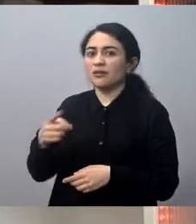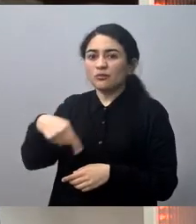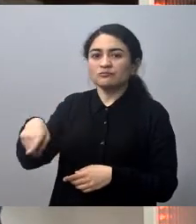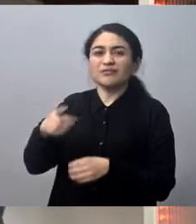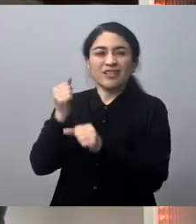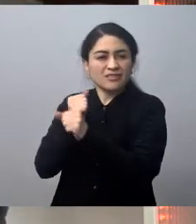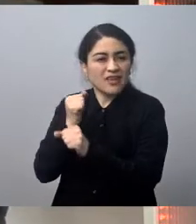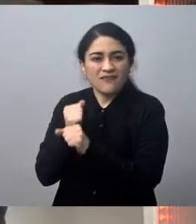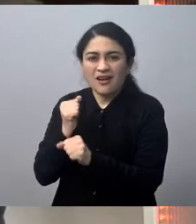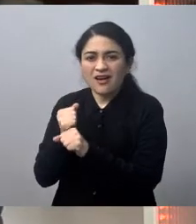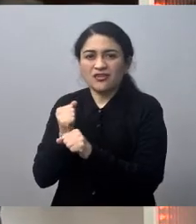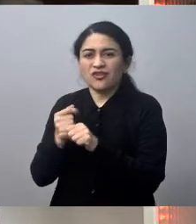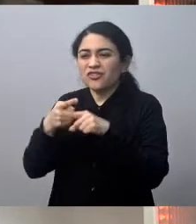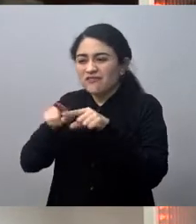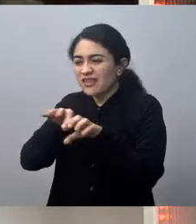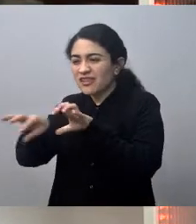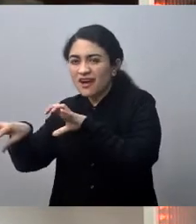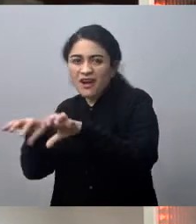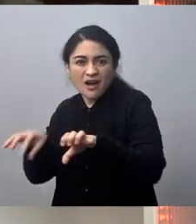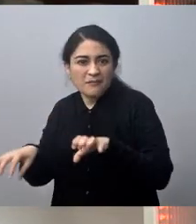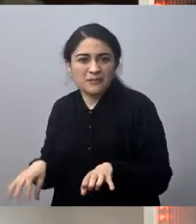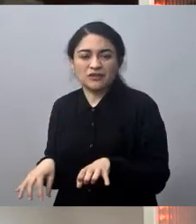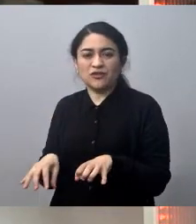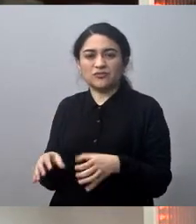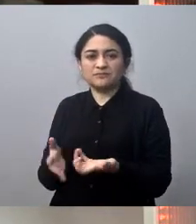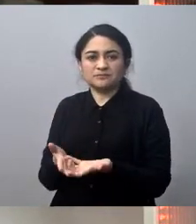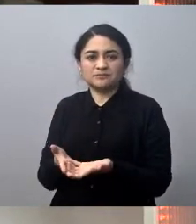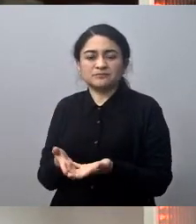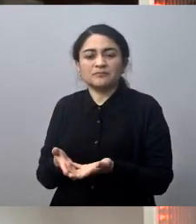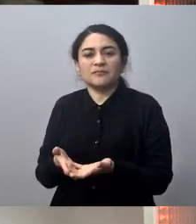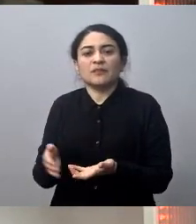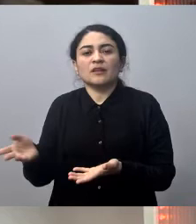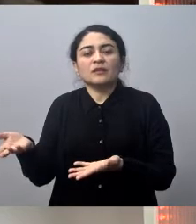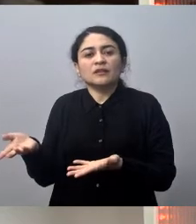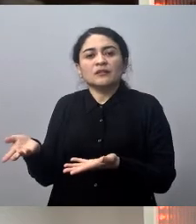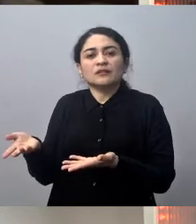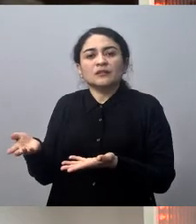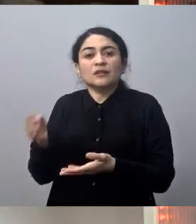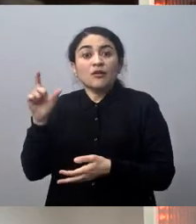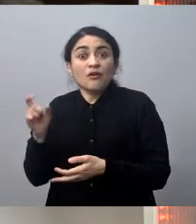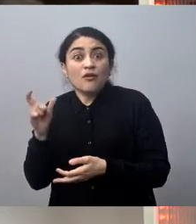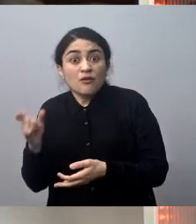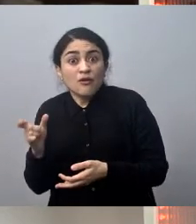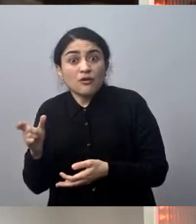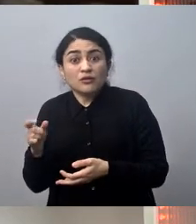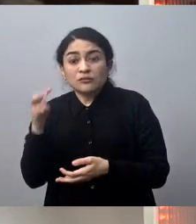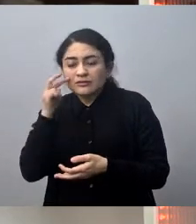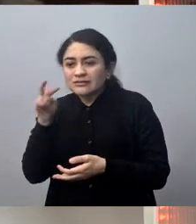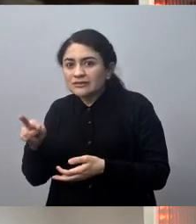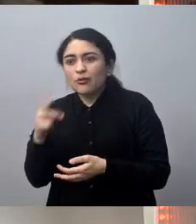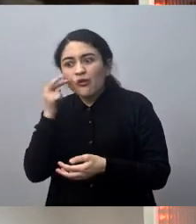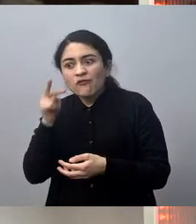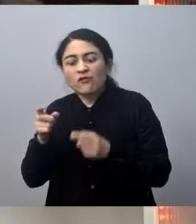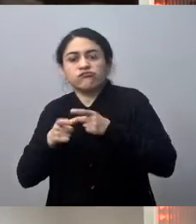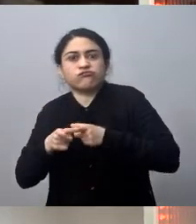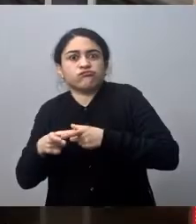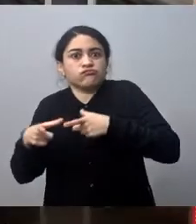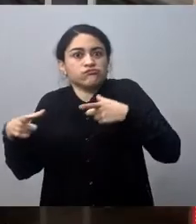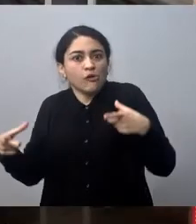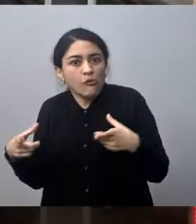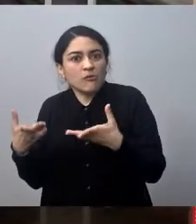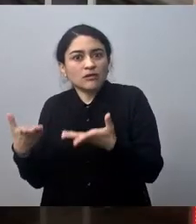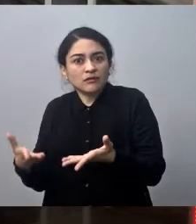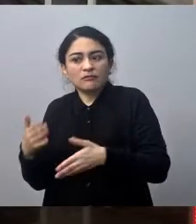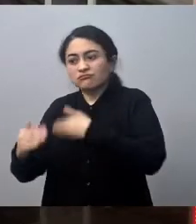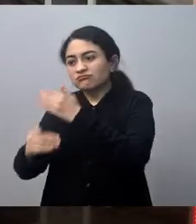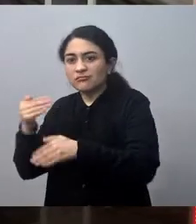y en varios otros ámbitos y aspectos porque cuando uno ahora va a Concon se da cuenta que Concon está creciendo está tomando un impulso